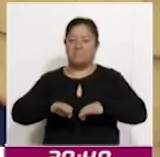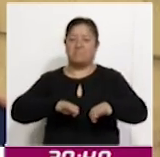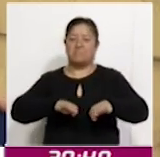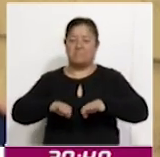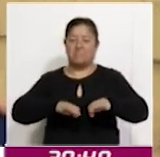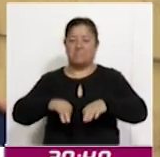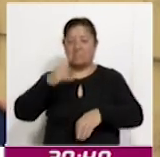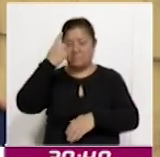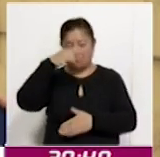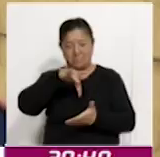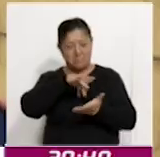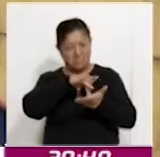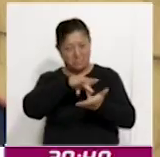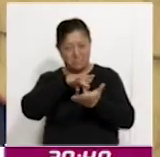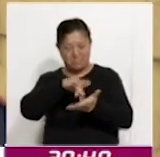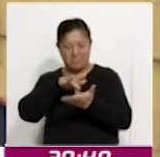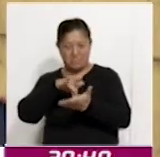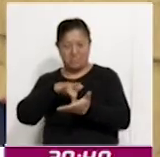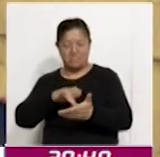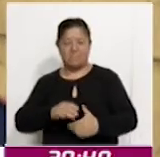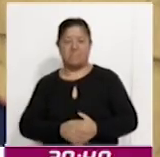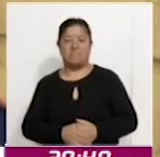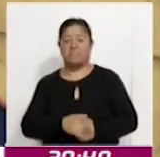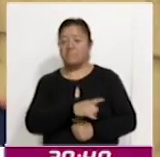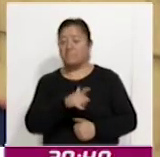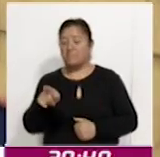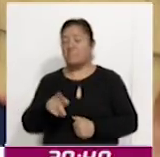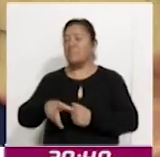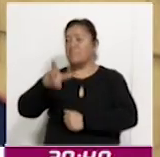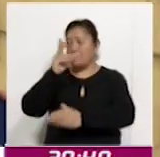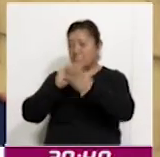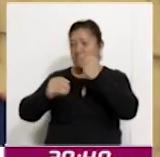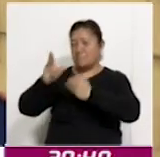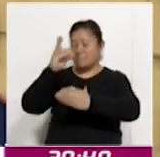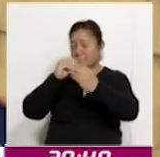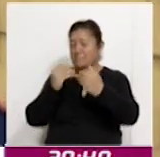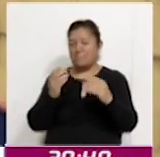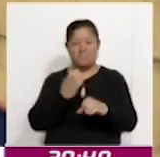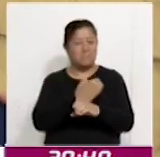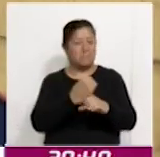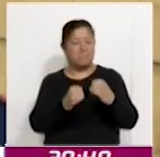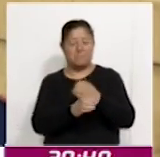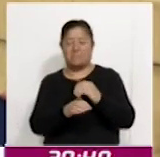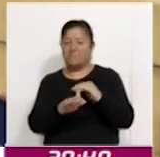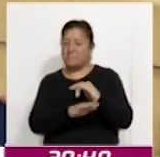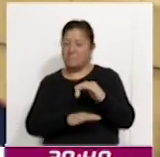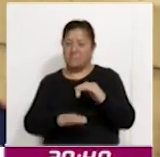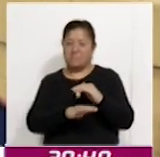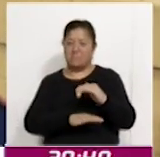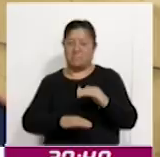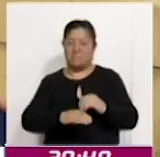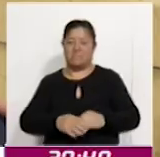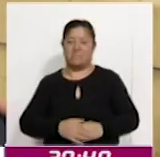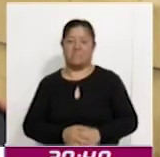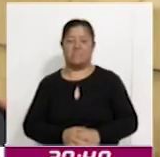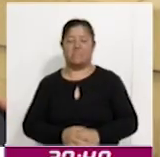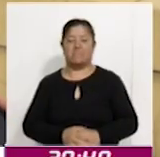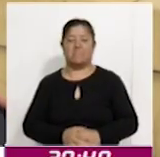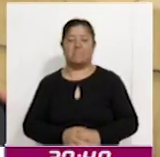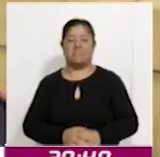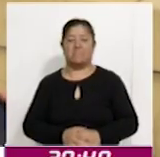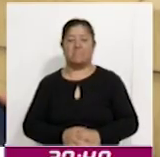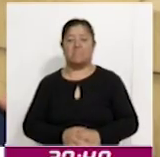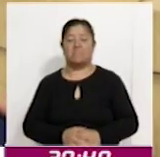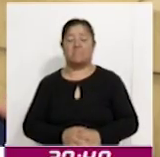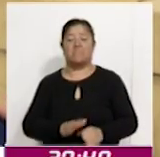poderlos apoyar, para que aprendieran por lo menos algo, las cosas más básicas, porque bueno,